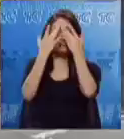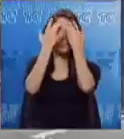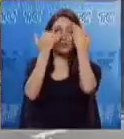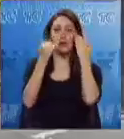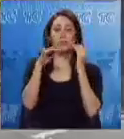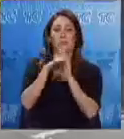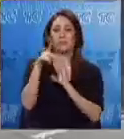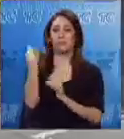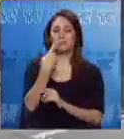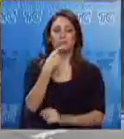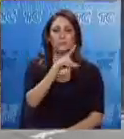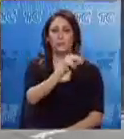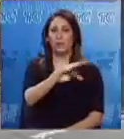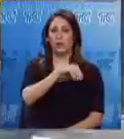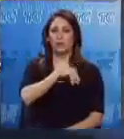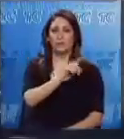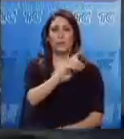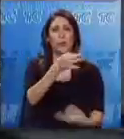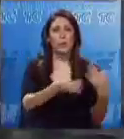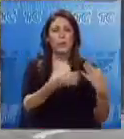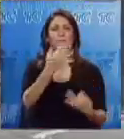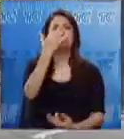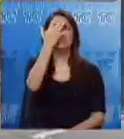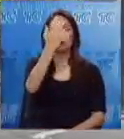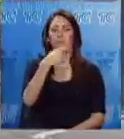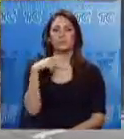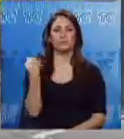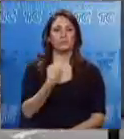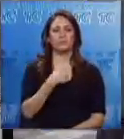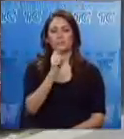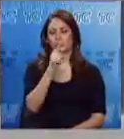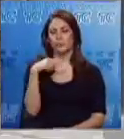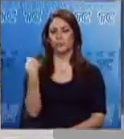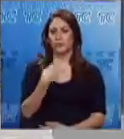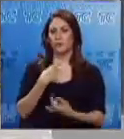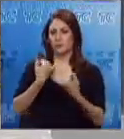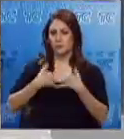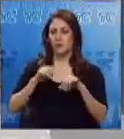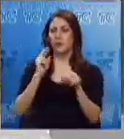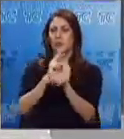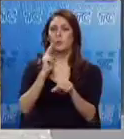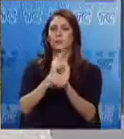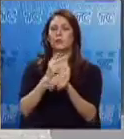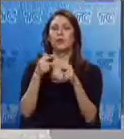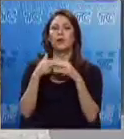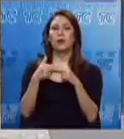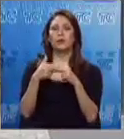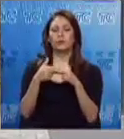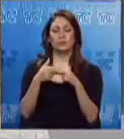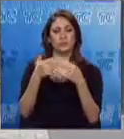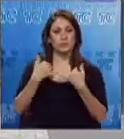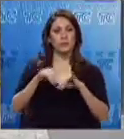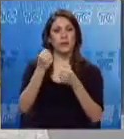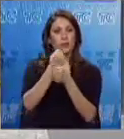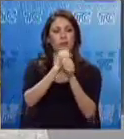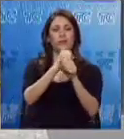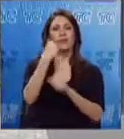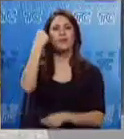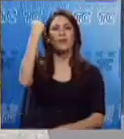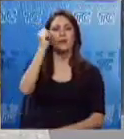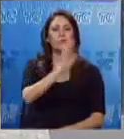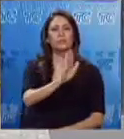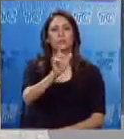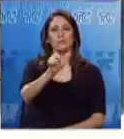bancario rechazó la decisión del juez e insiste que continuará haciendo uso de los recursos legales para defender el derecho de sus